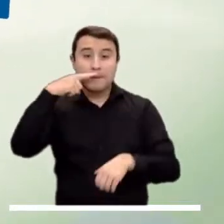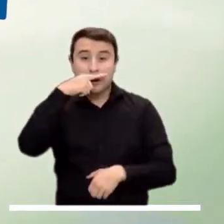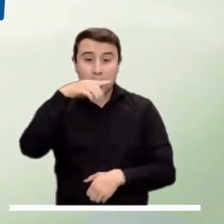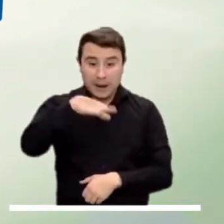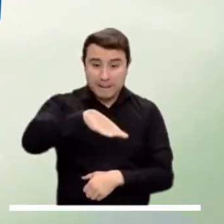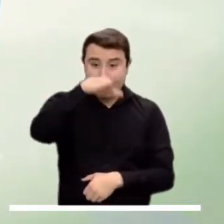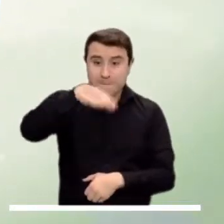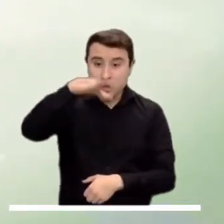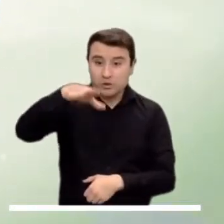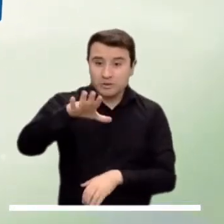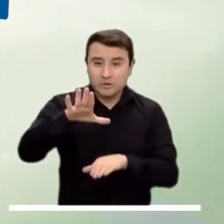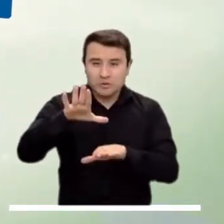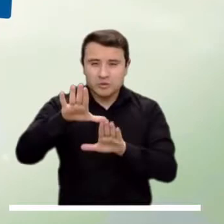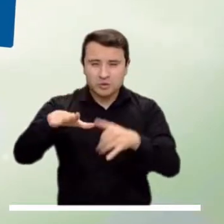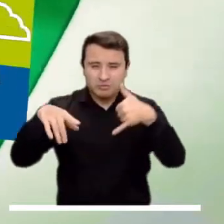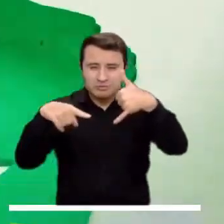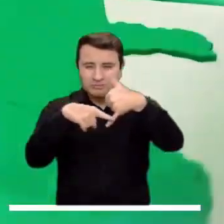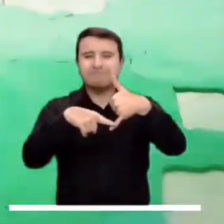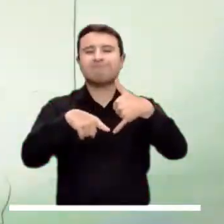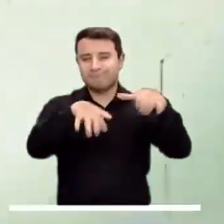Amazonas y Pie de Monte Amazónico.